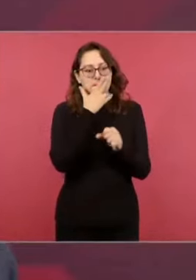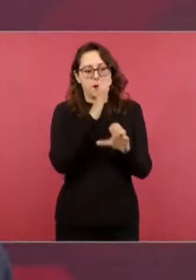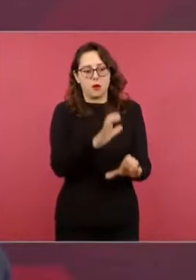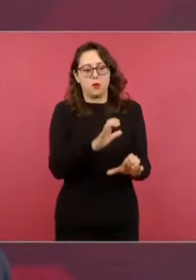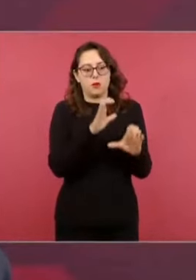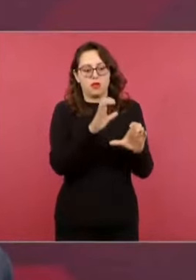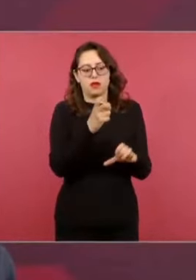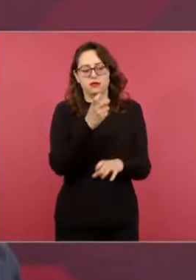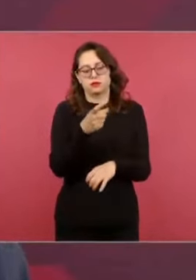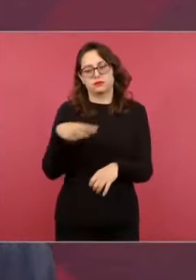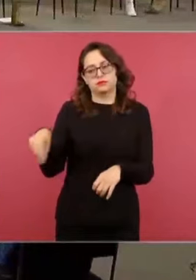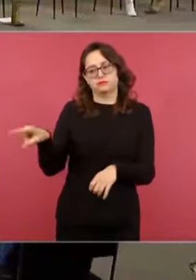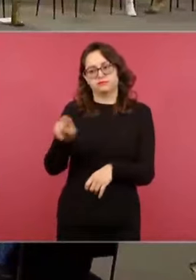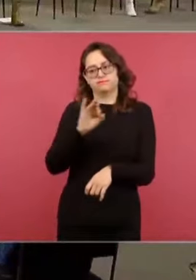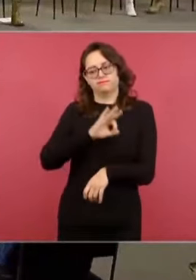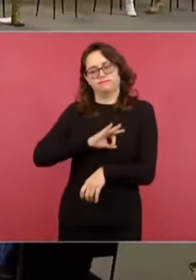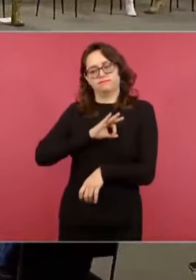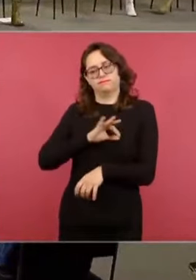antepasados. Gracias.